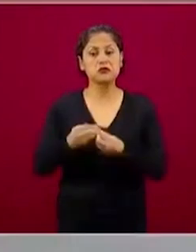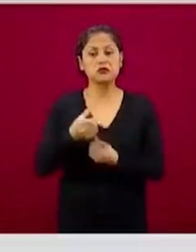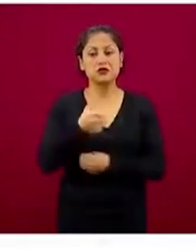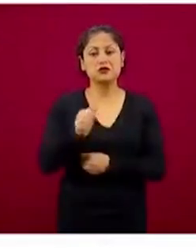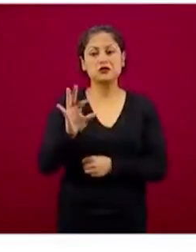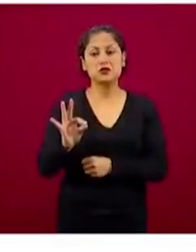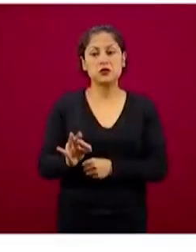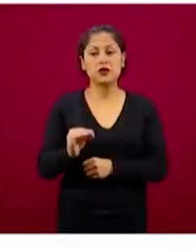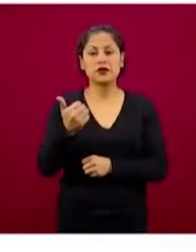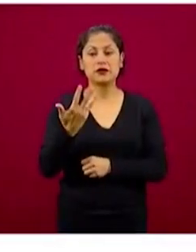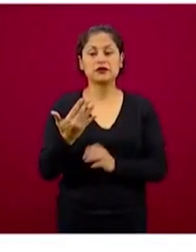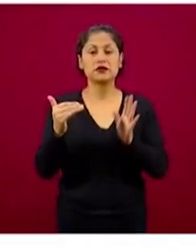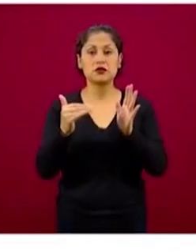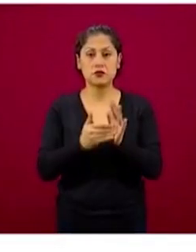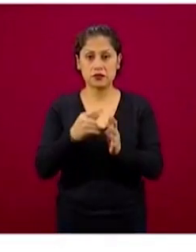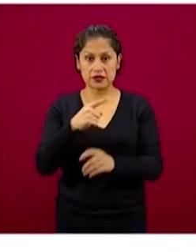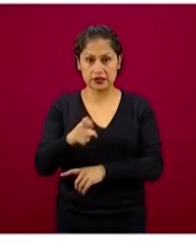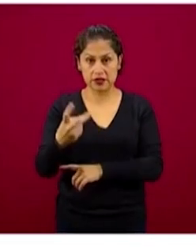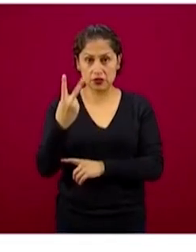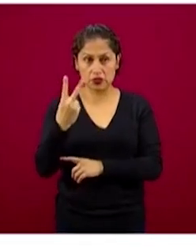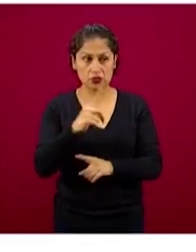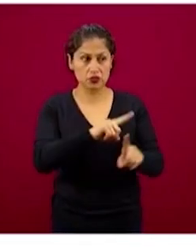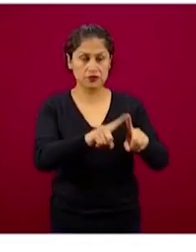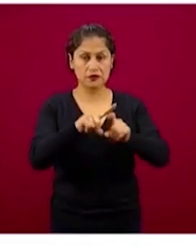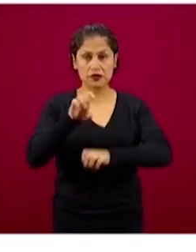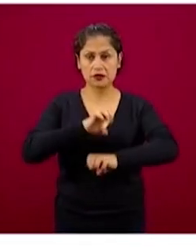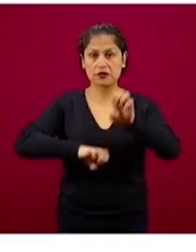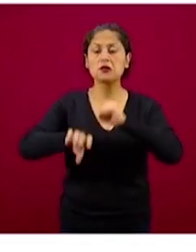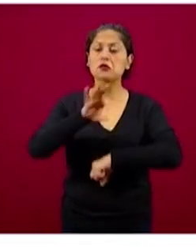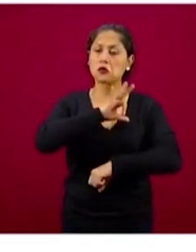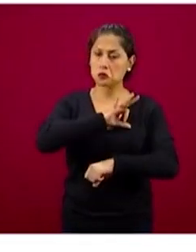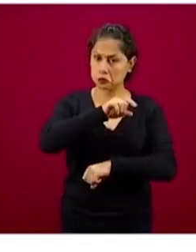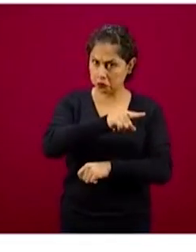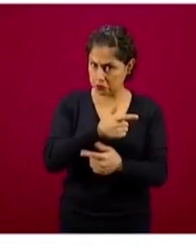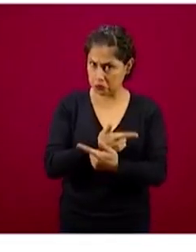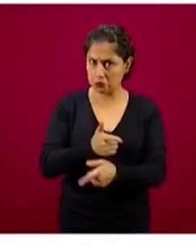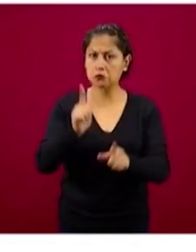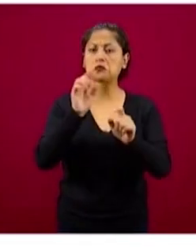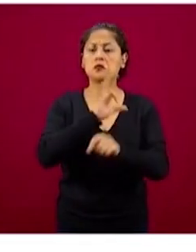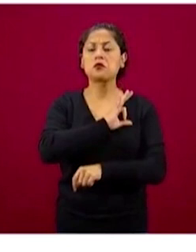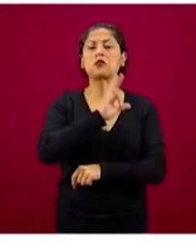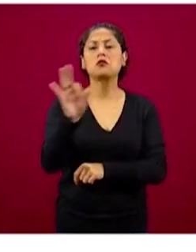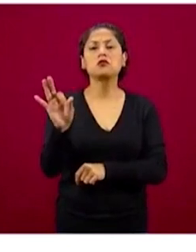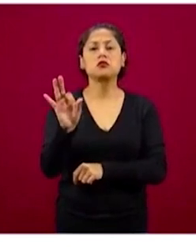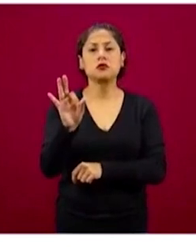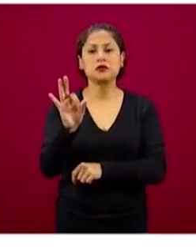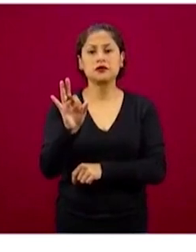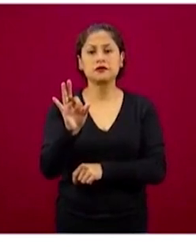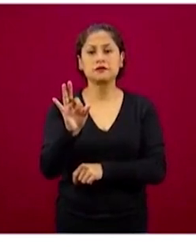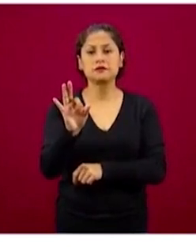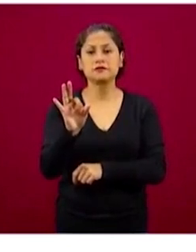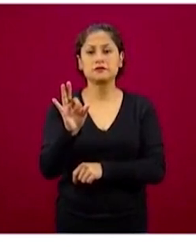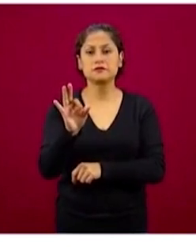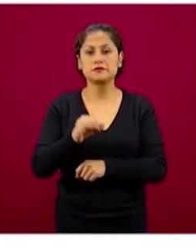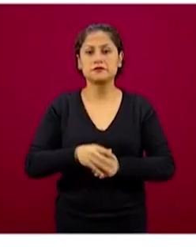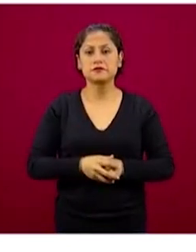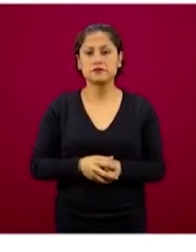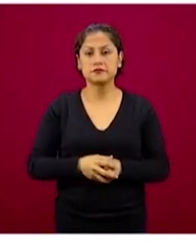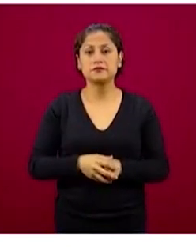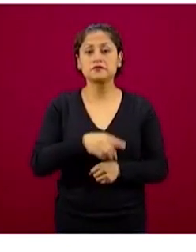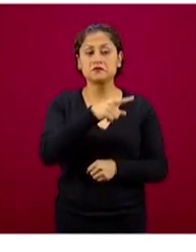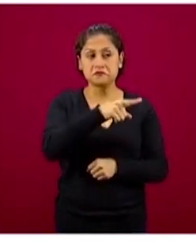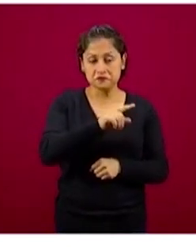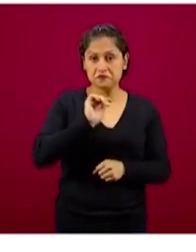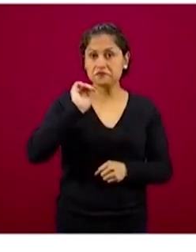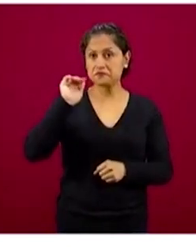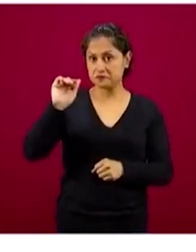empresarios que pueden recibir el crédito, los 141 mil son los que desean recibirlo